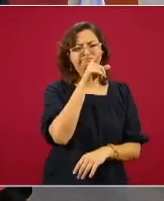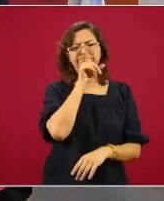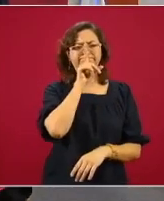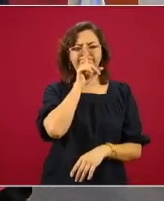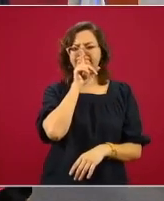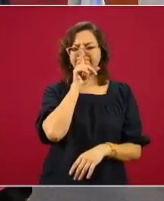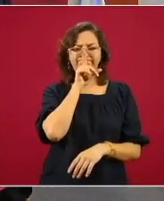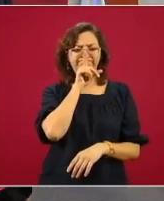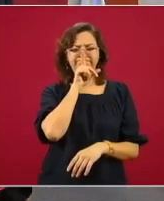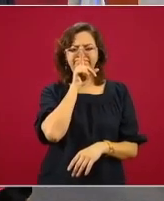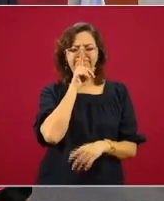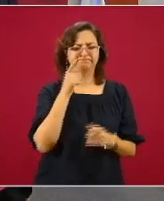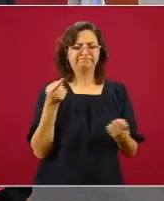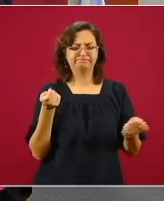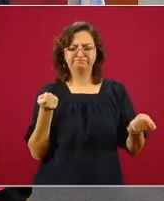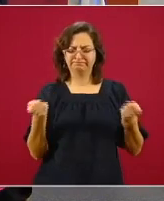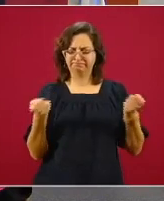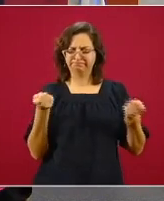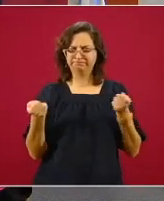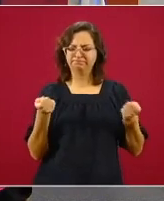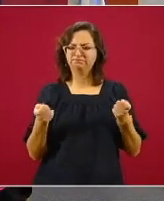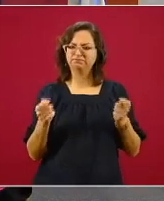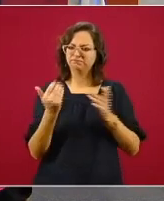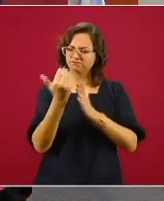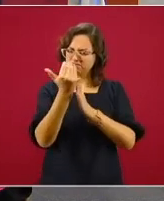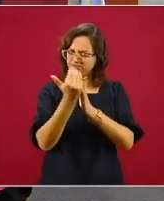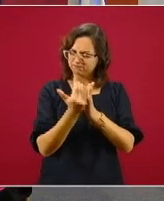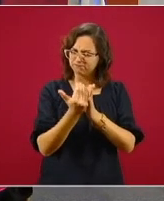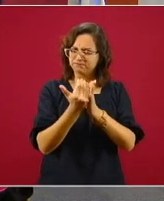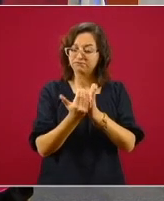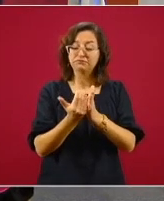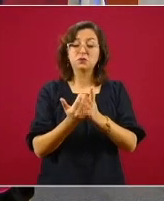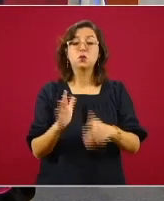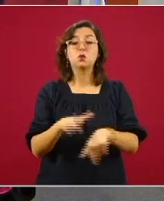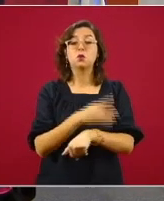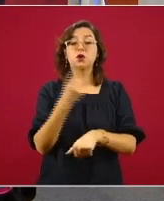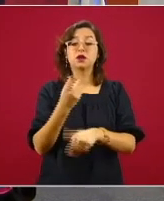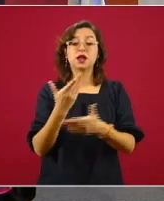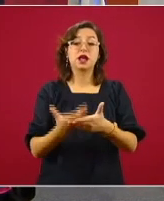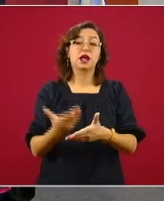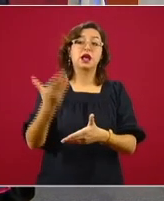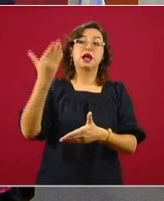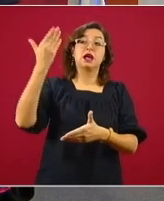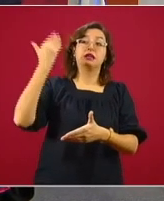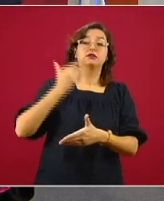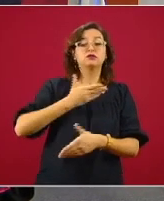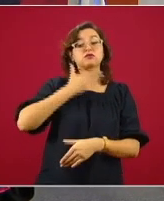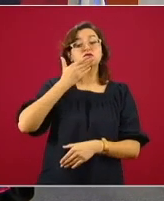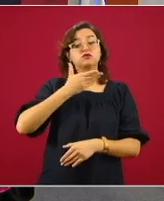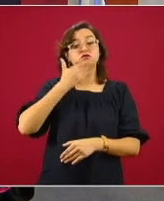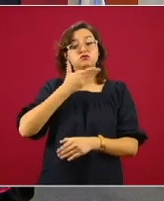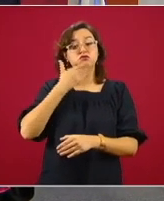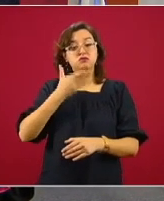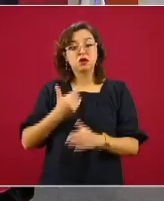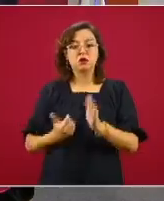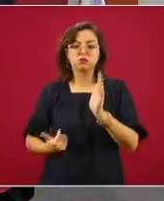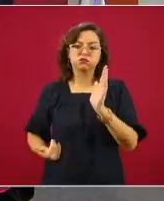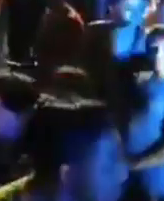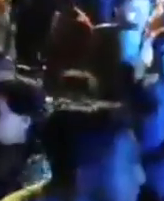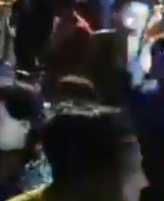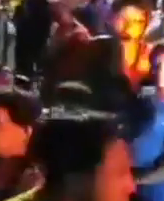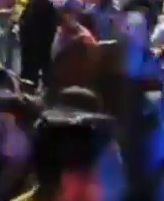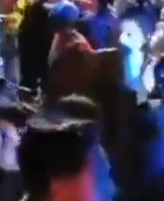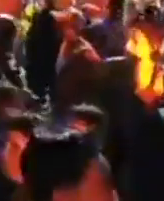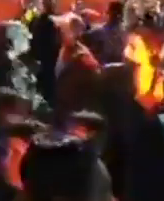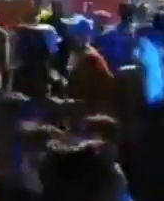Durazo destacó que estados como Guanajuato y Estado de México o Chihuahua tienen el mayor número de asesinatos en cifras absolutas, mientras que Guanajuato,